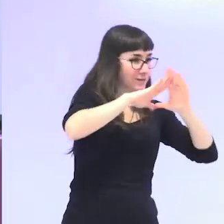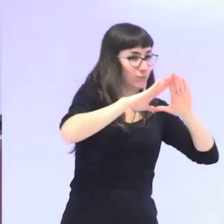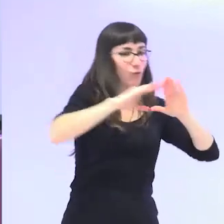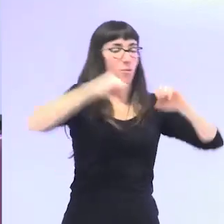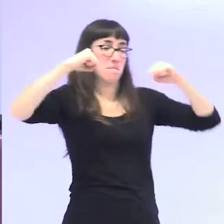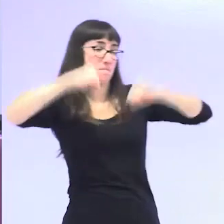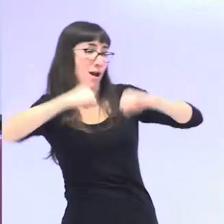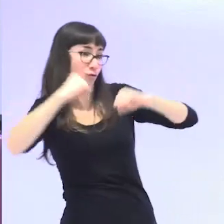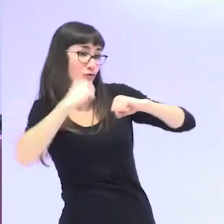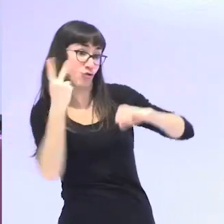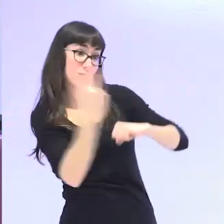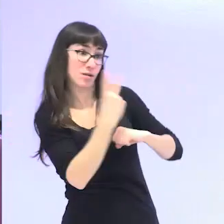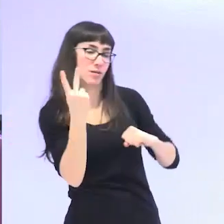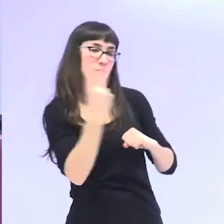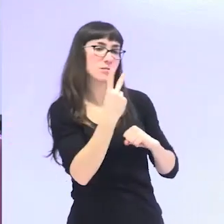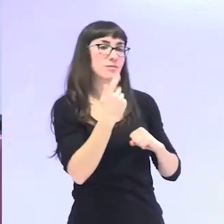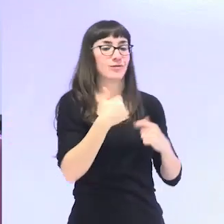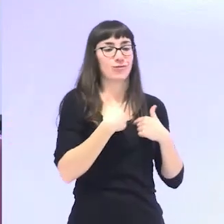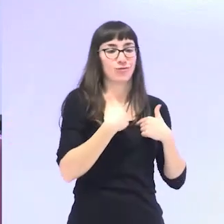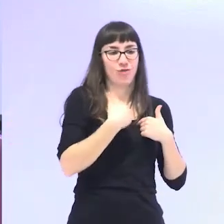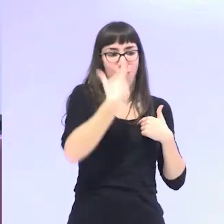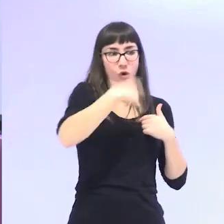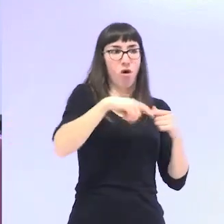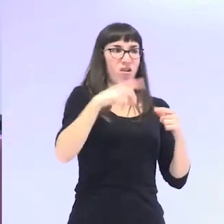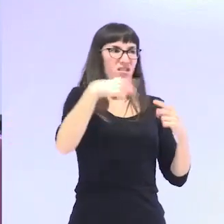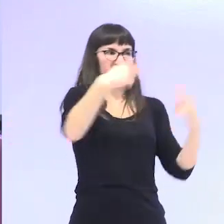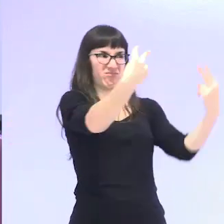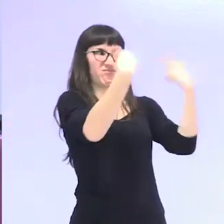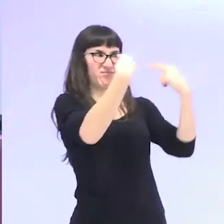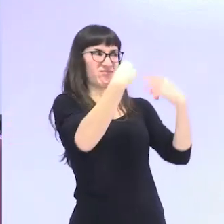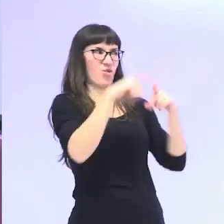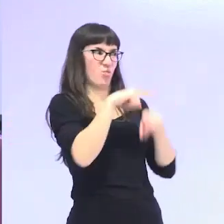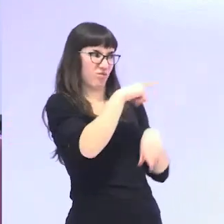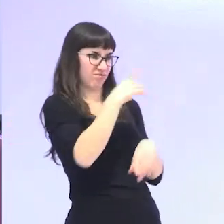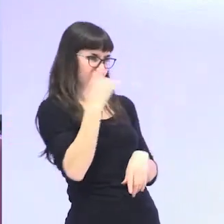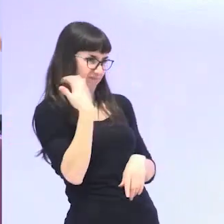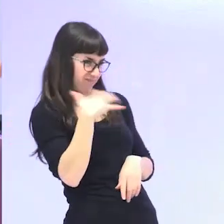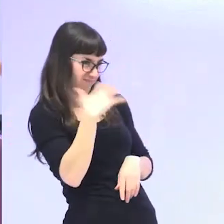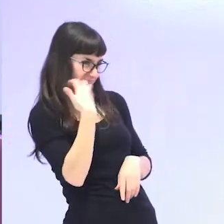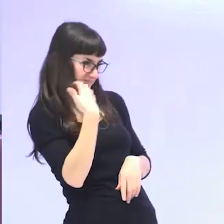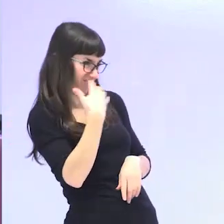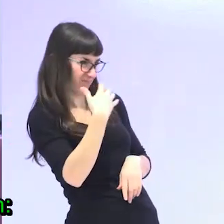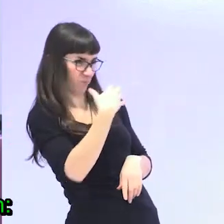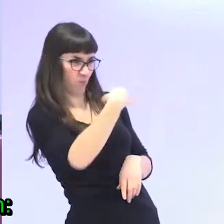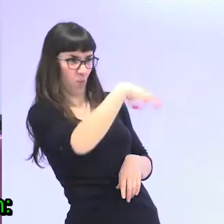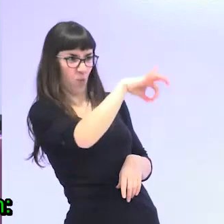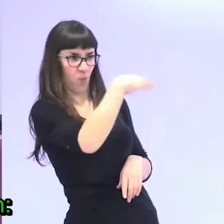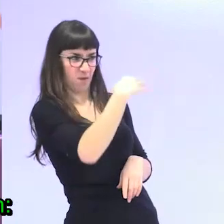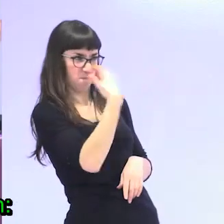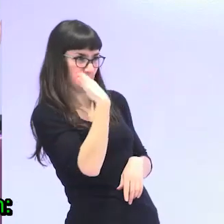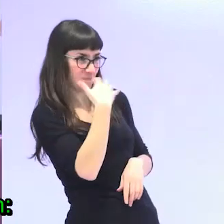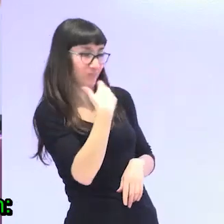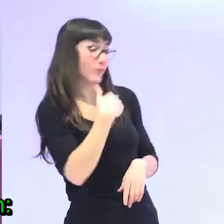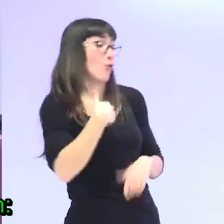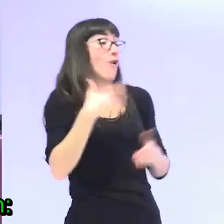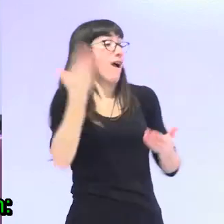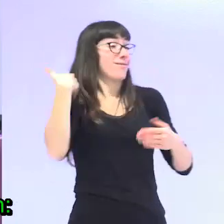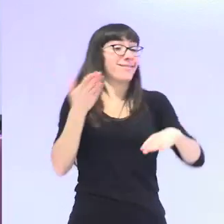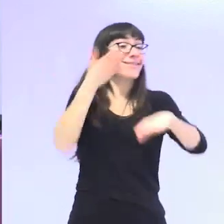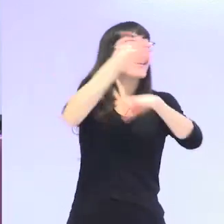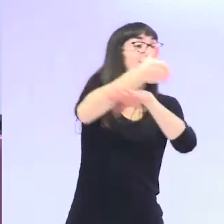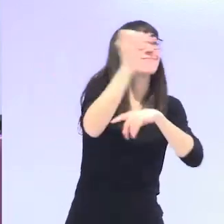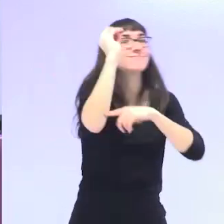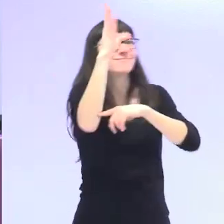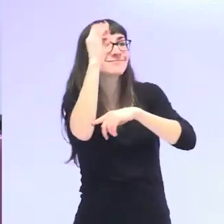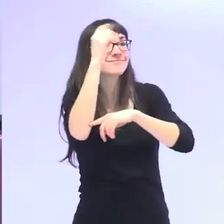antropología feminista, sinceramente yo era una marciana. A mí, cuando iba a los congresos de gerontología o cuando yo hablaba de estas cosas, decían,